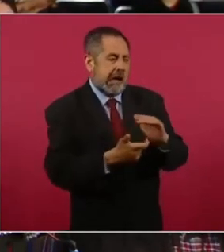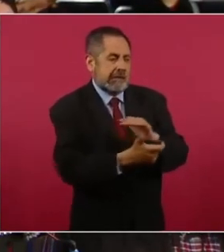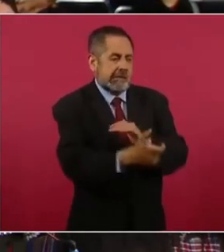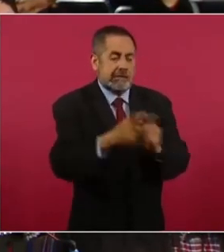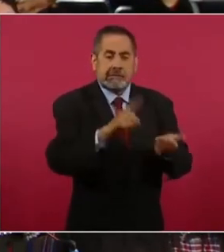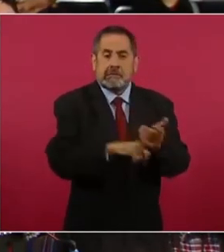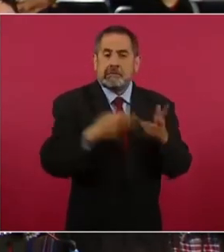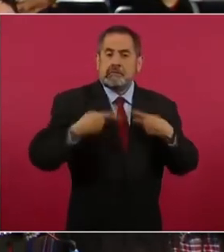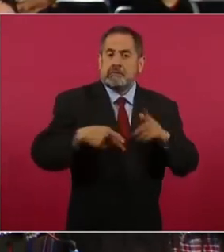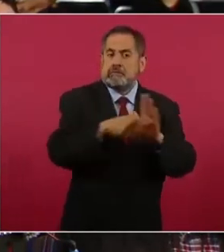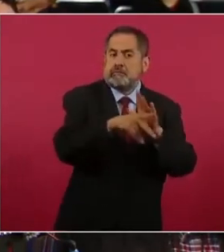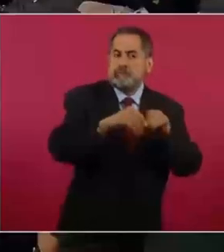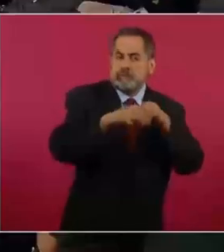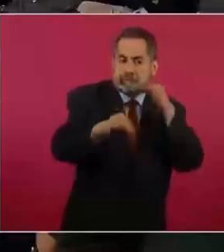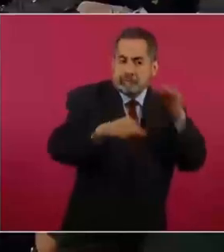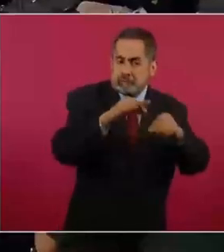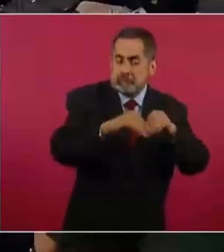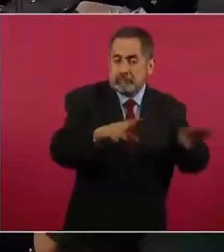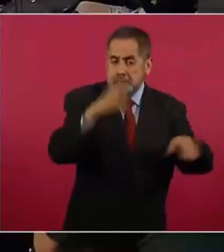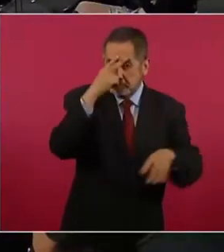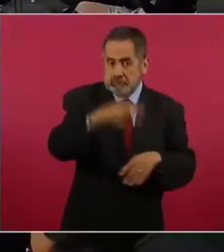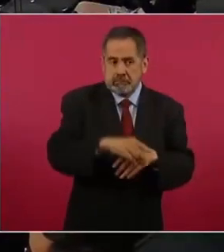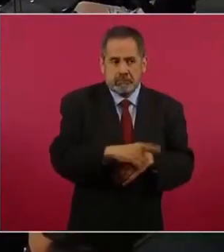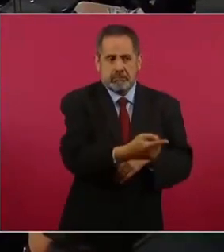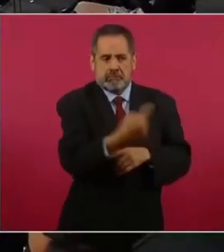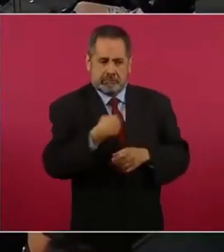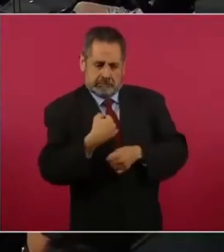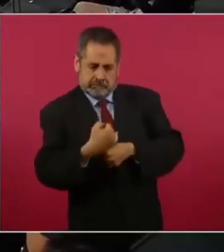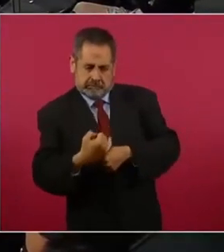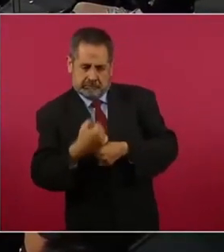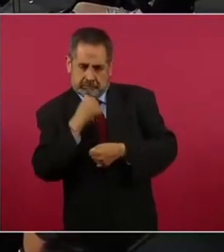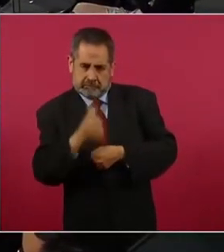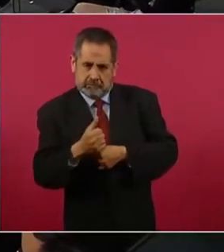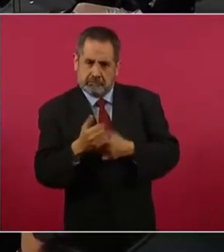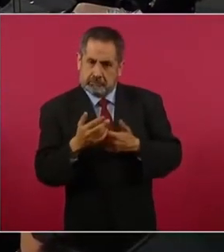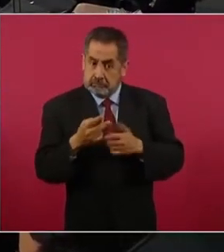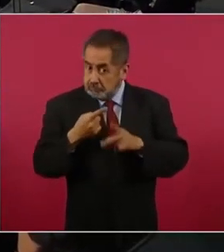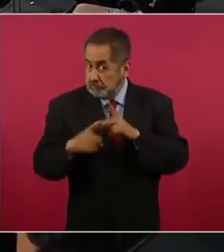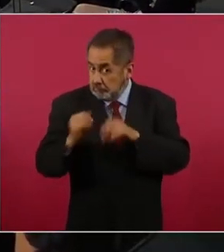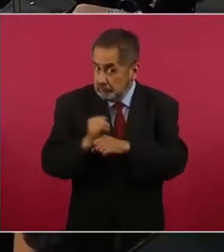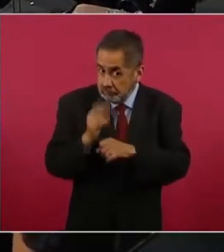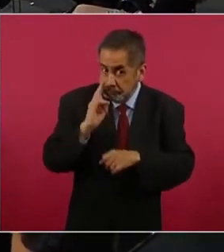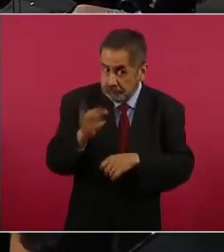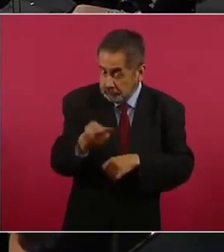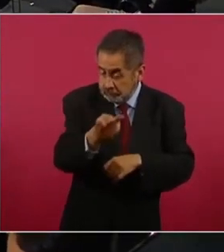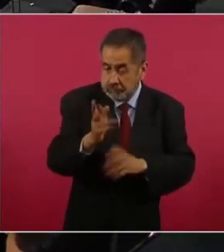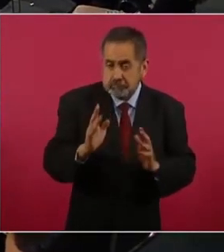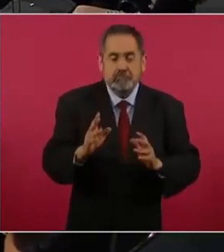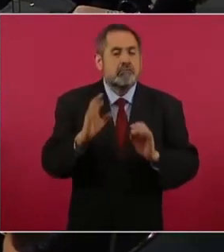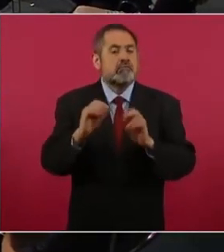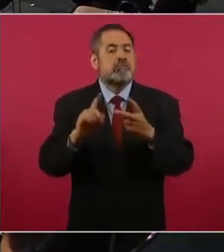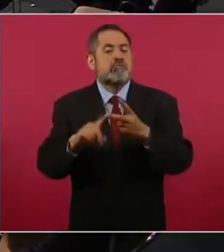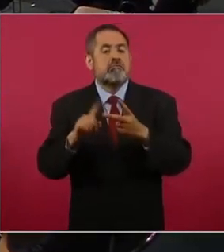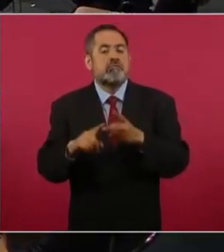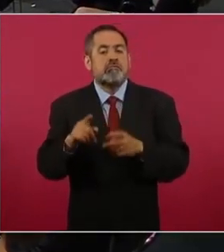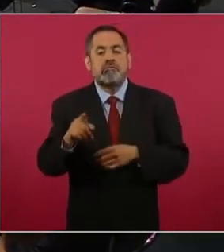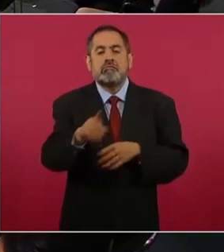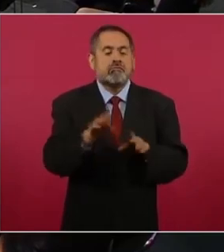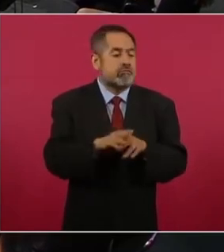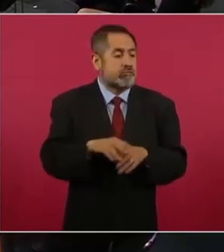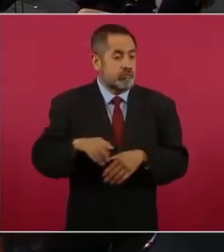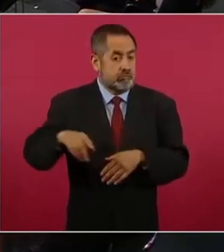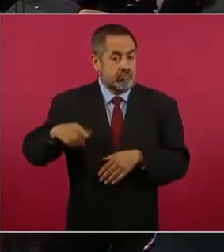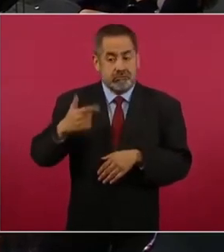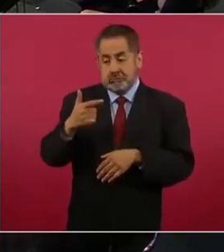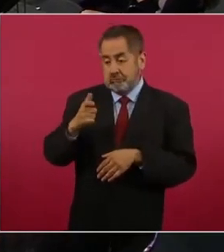periodistas o a medios de comunicación aquí en México para evitar que lo investigaran, y si va también a investigar este hostigamiento